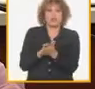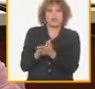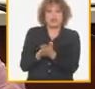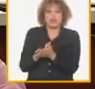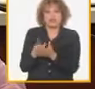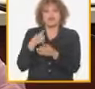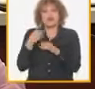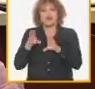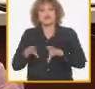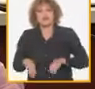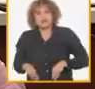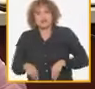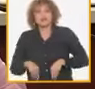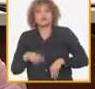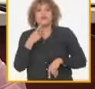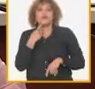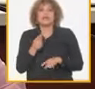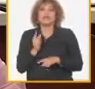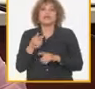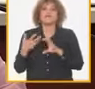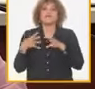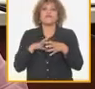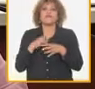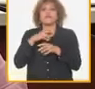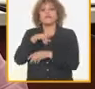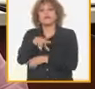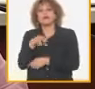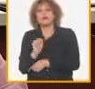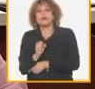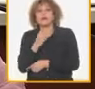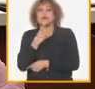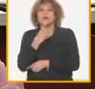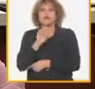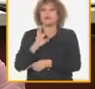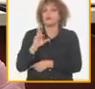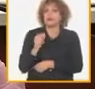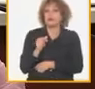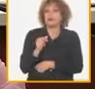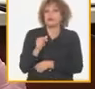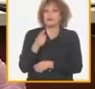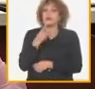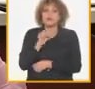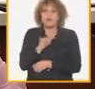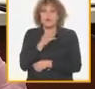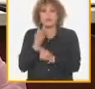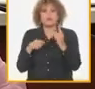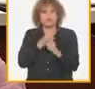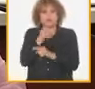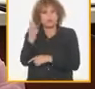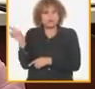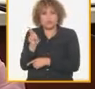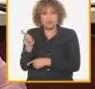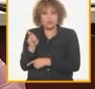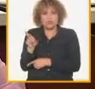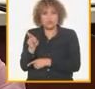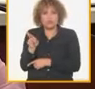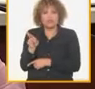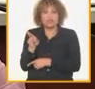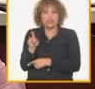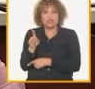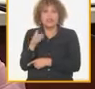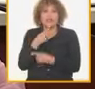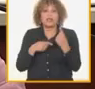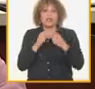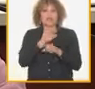permitiendo que esa nueva forma que decimos corrupción pero eso es contra revolución lo que tenemos en